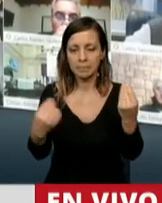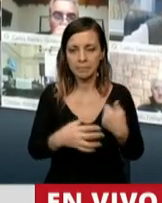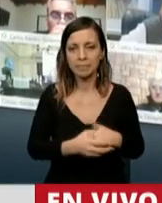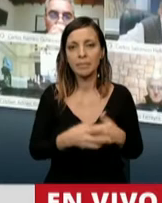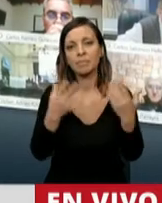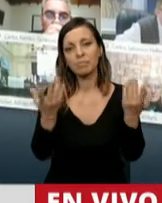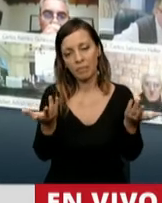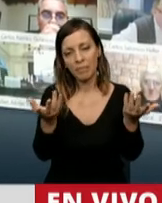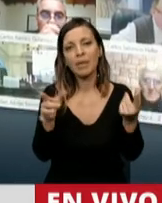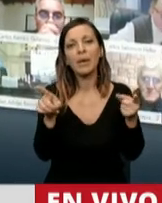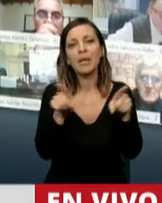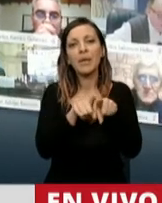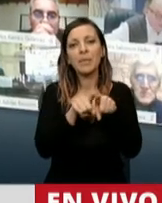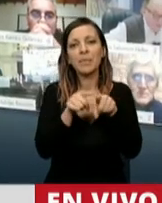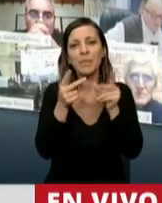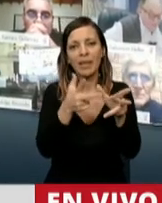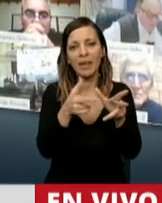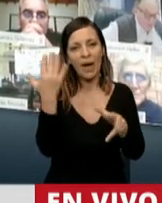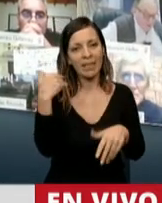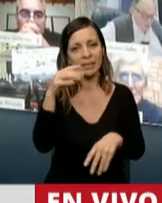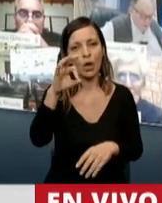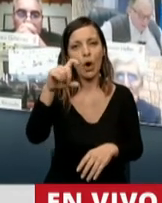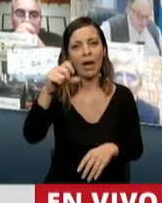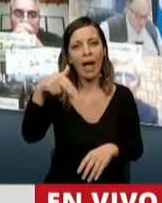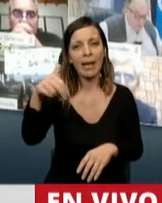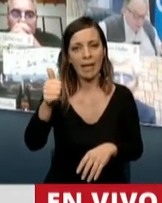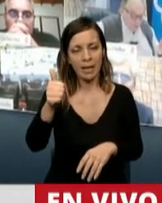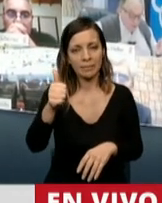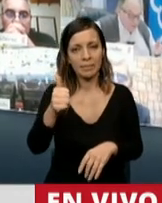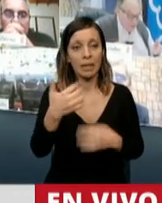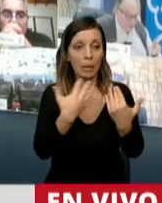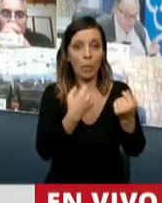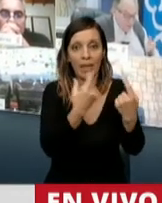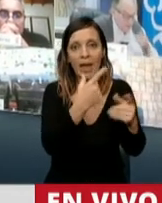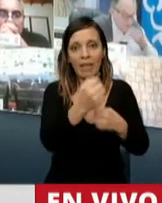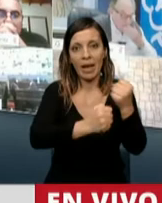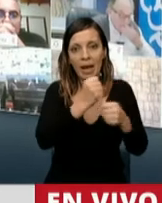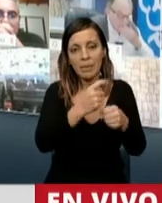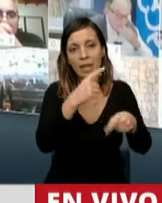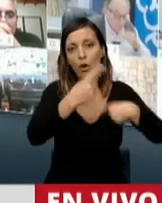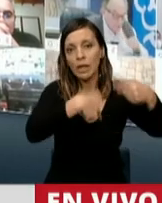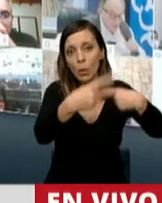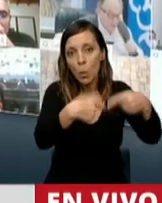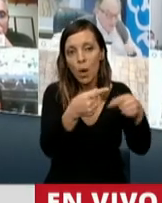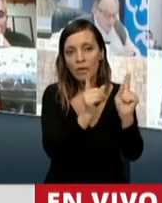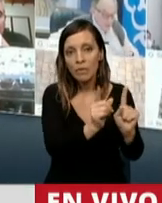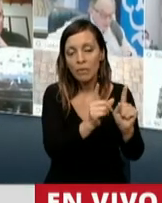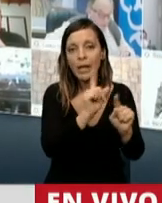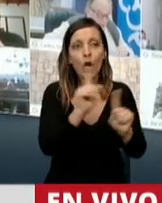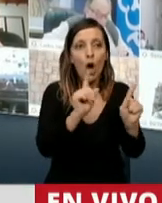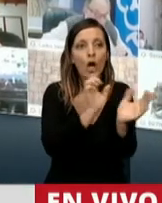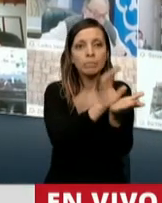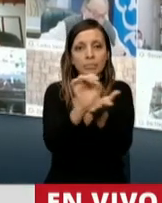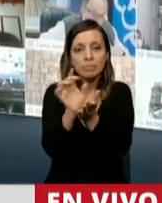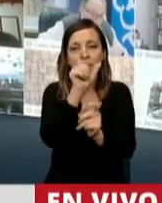supuesto, como decía la diputada Graciela Ocaña, que implique la continuidad de la empresa, que implique que esa empresa no tenga que despedir trabajadores,